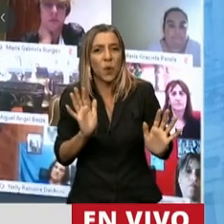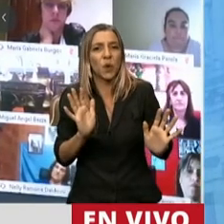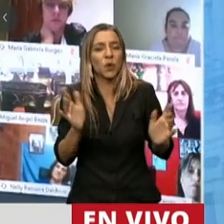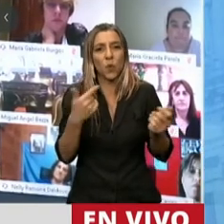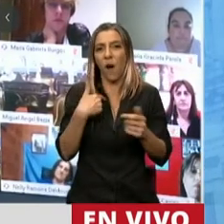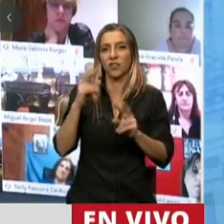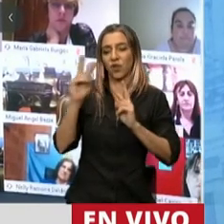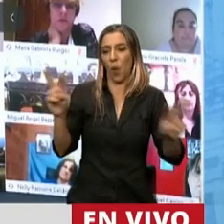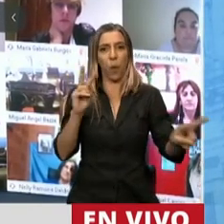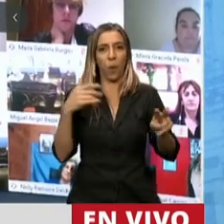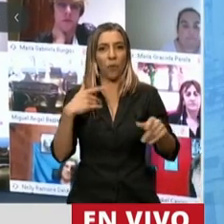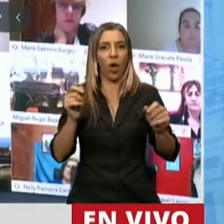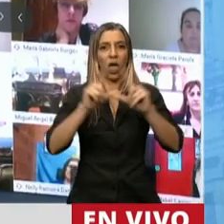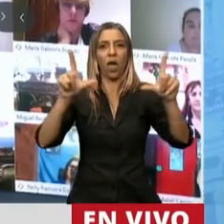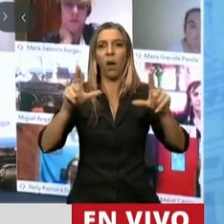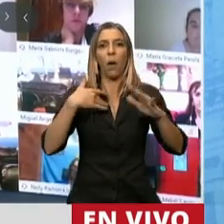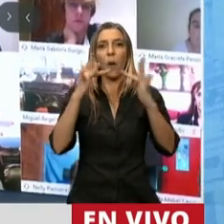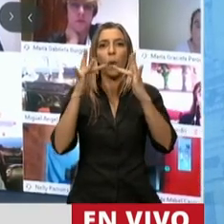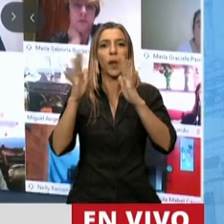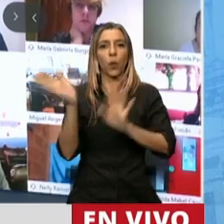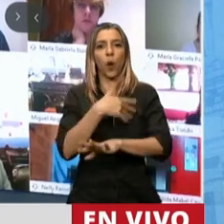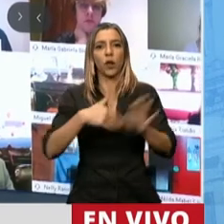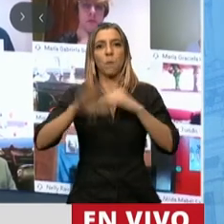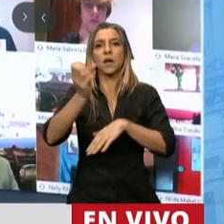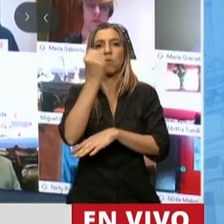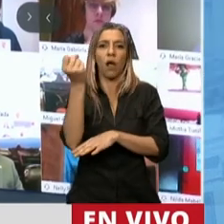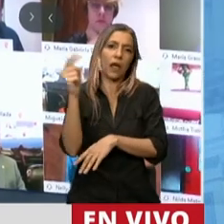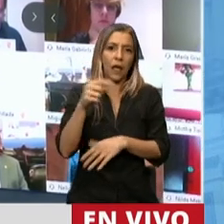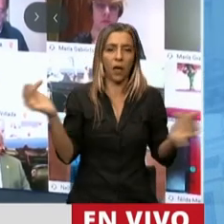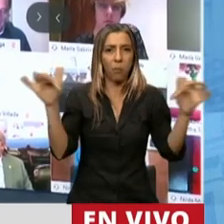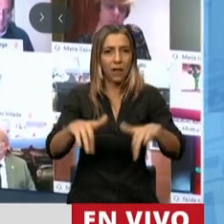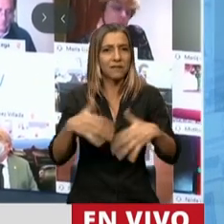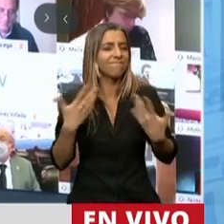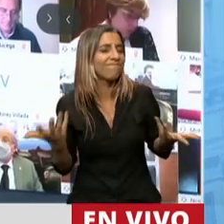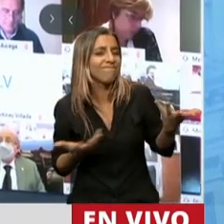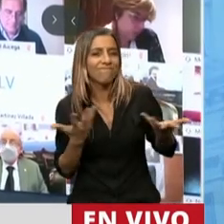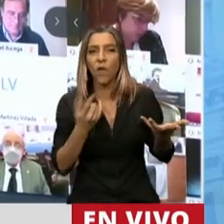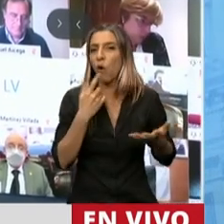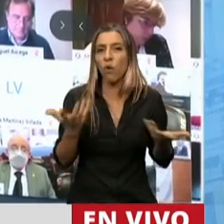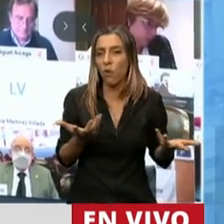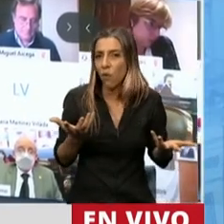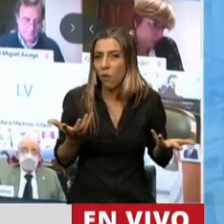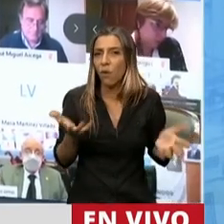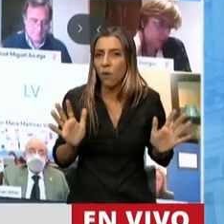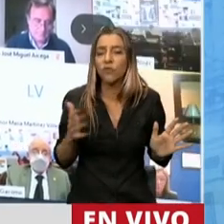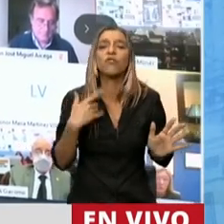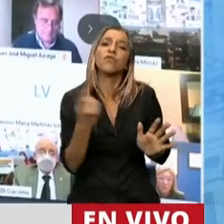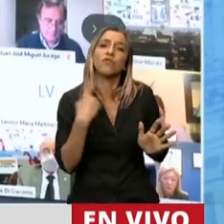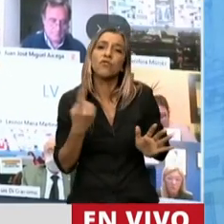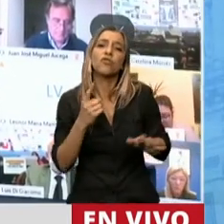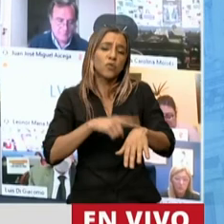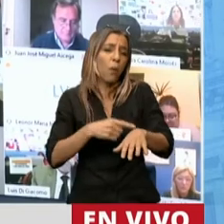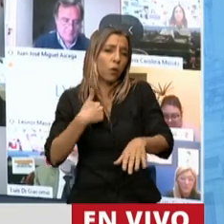representación presencial. respondeando, diputada. Termino, Presidente. Hoy, más allá de nuestra abstención a la hora de votar,